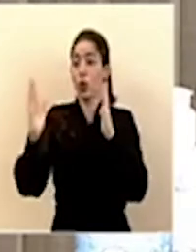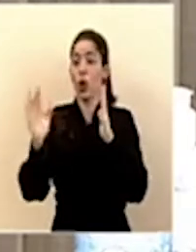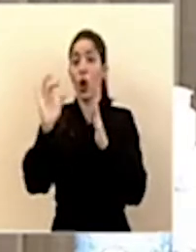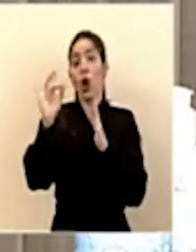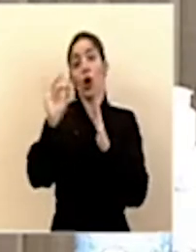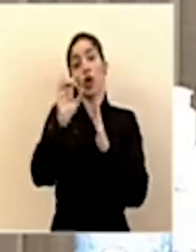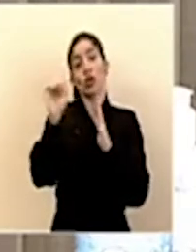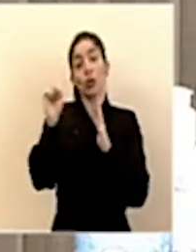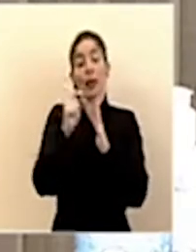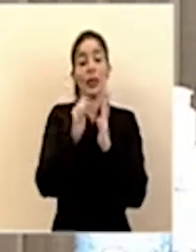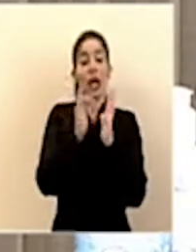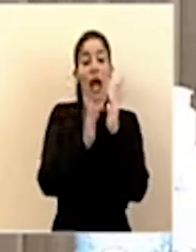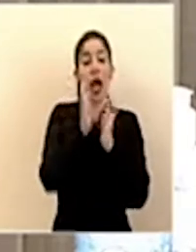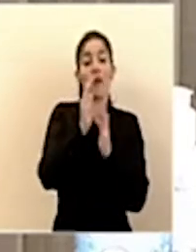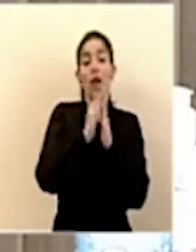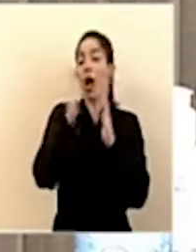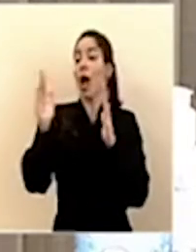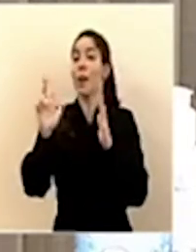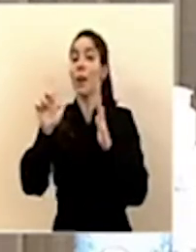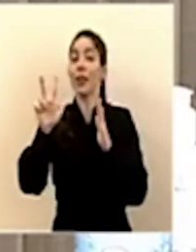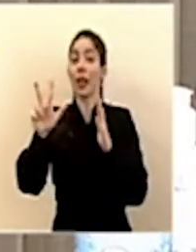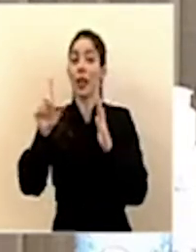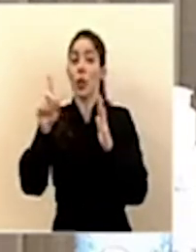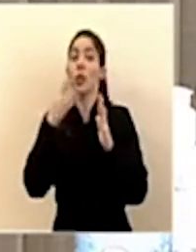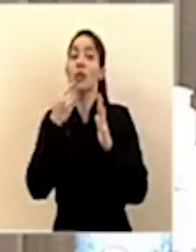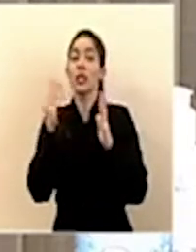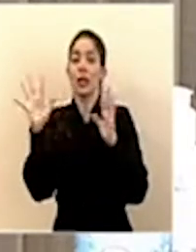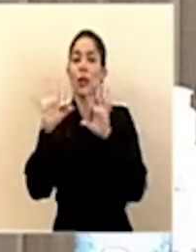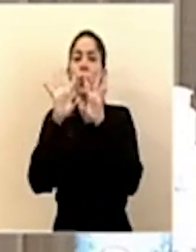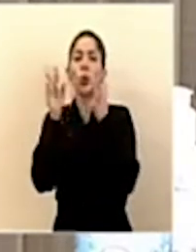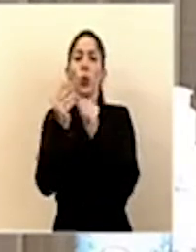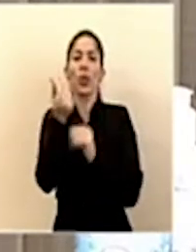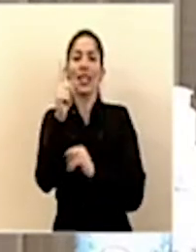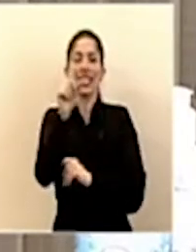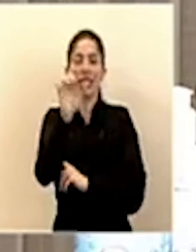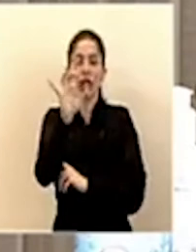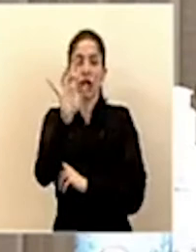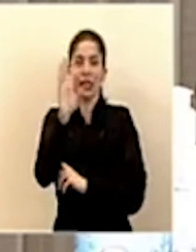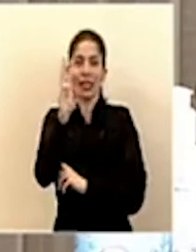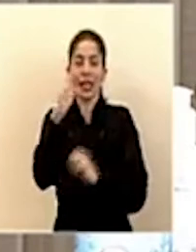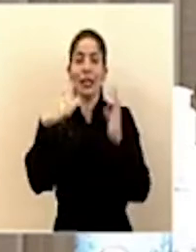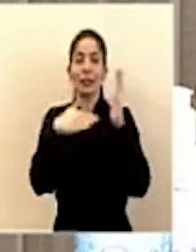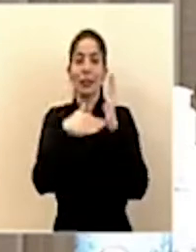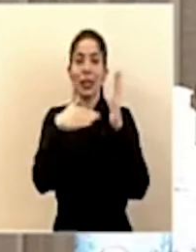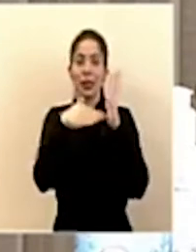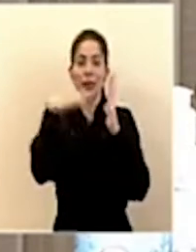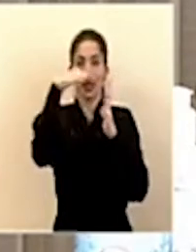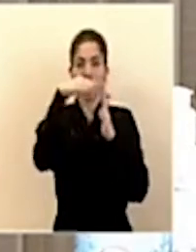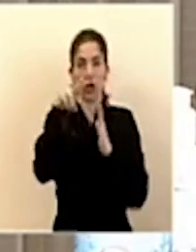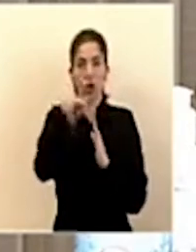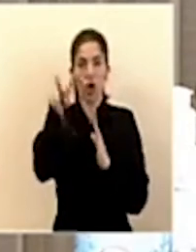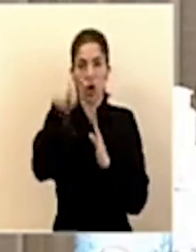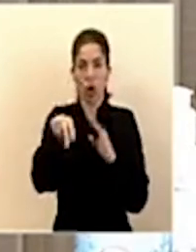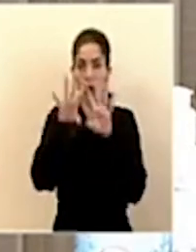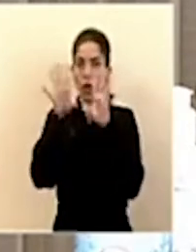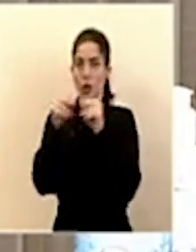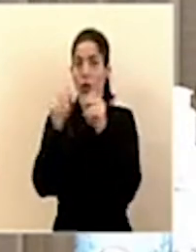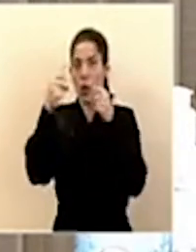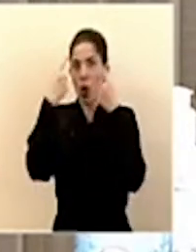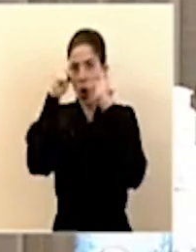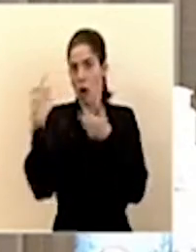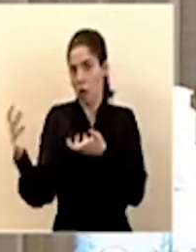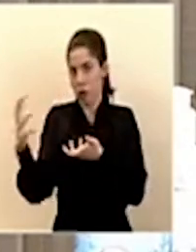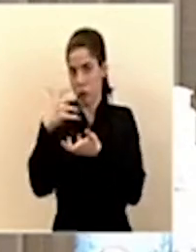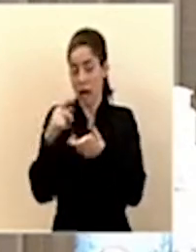de abril, el 31 de diciembre, recogerían 186 mil millones de colones. Entonces, estamos